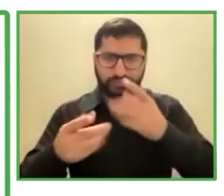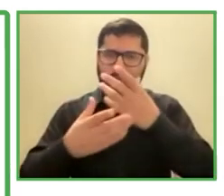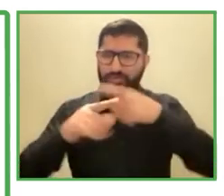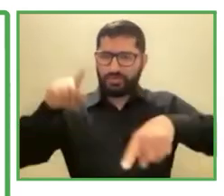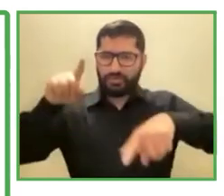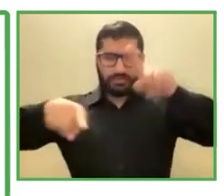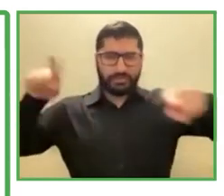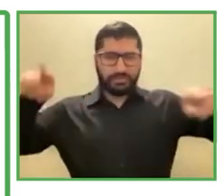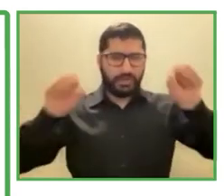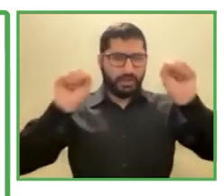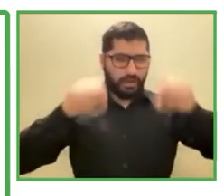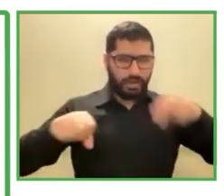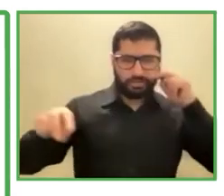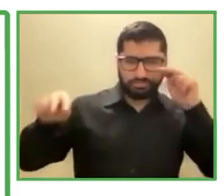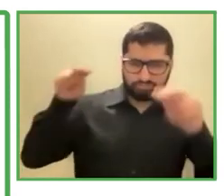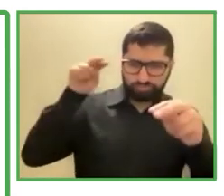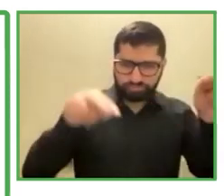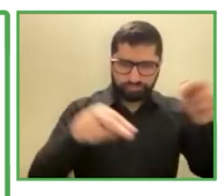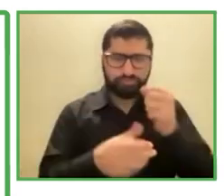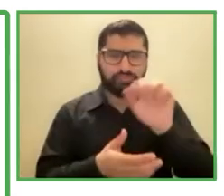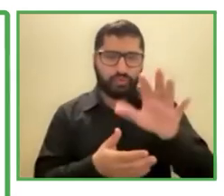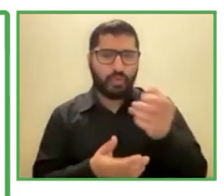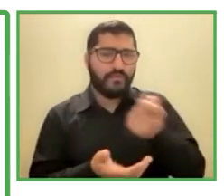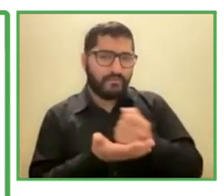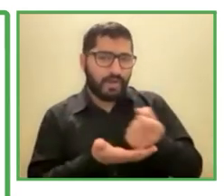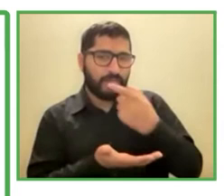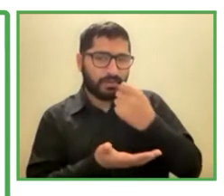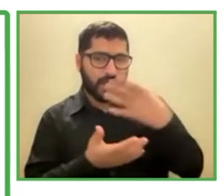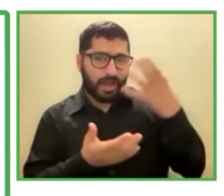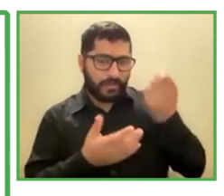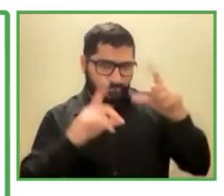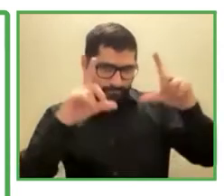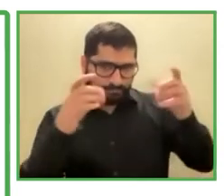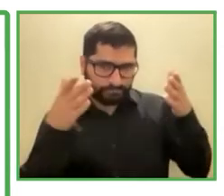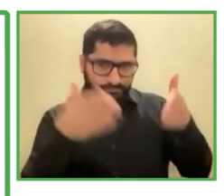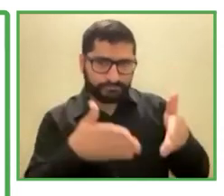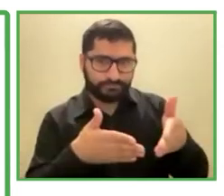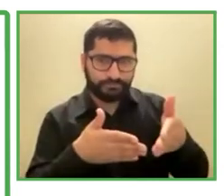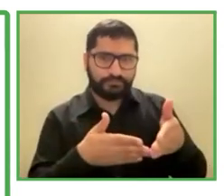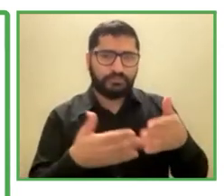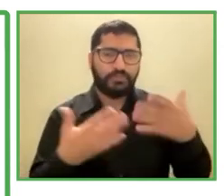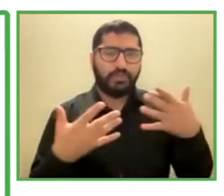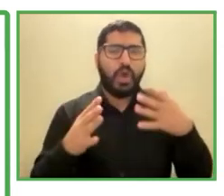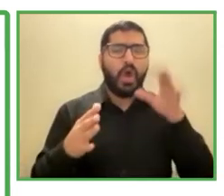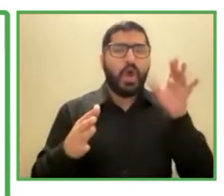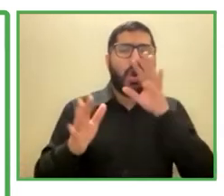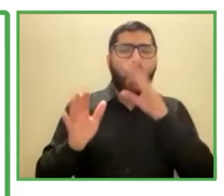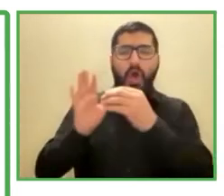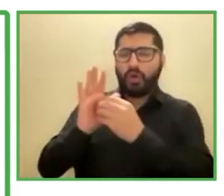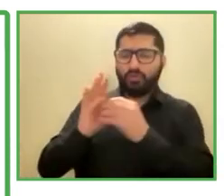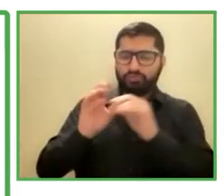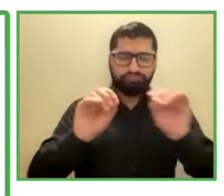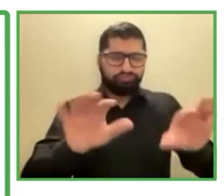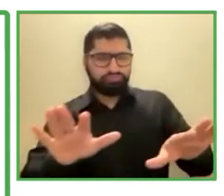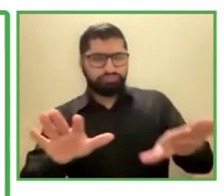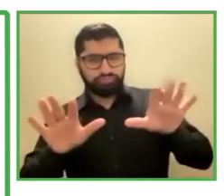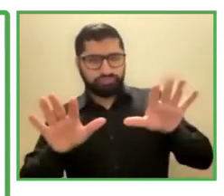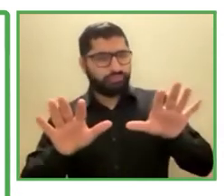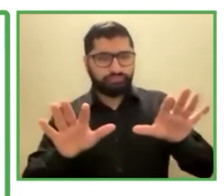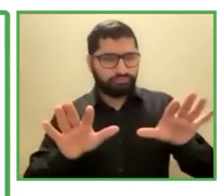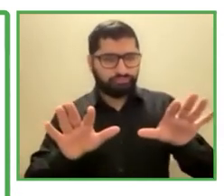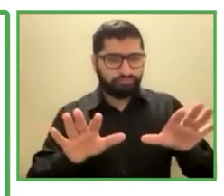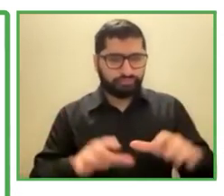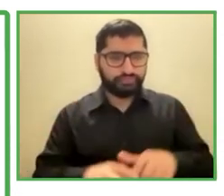y como pueden ver es muy colorida extraordinaria y tal como nuestro equipo